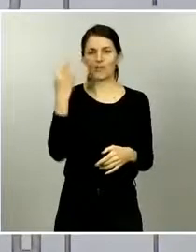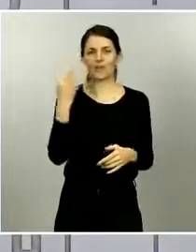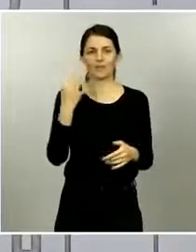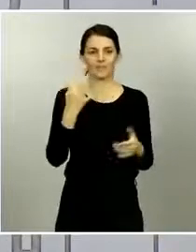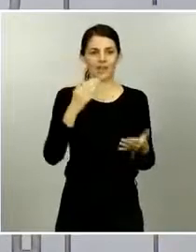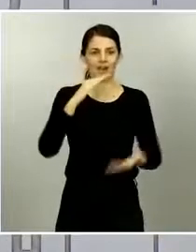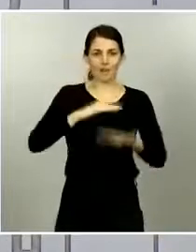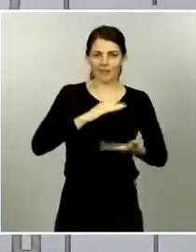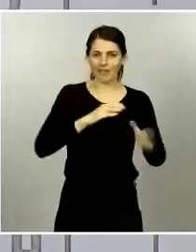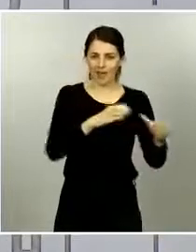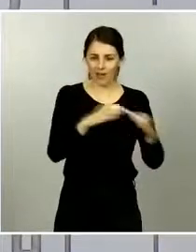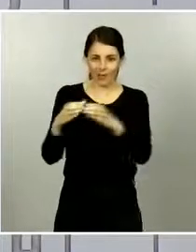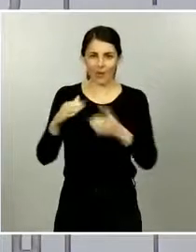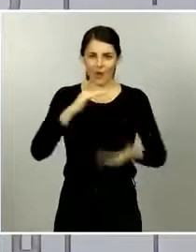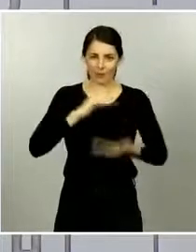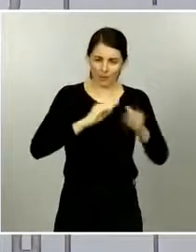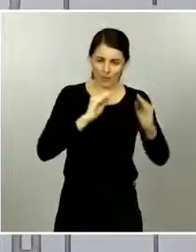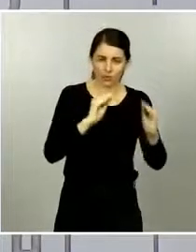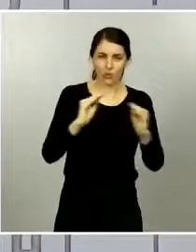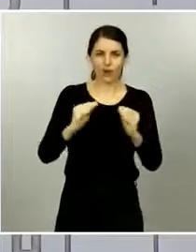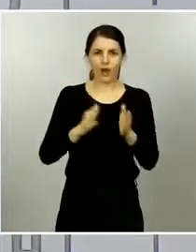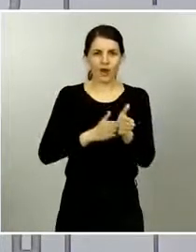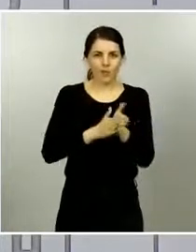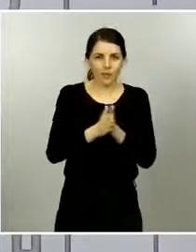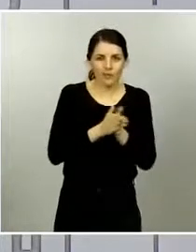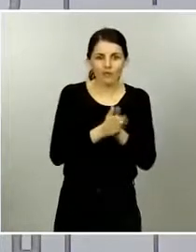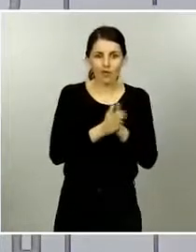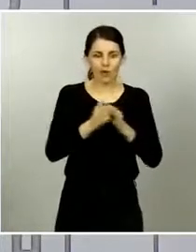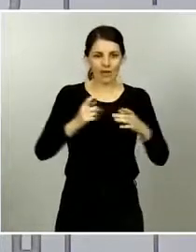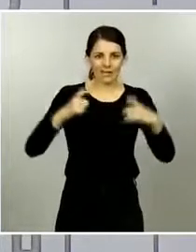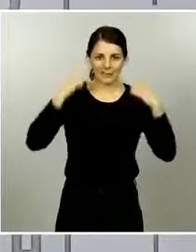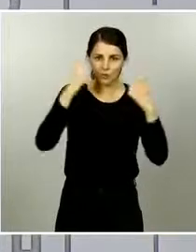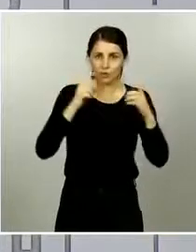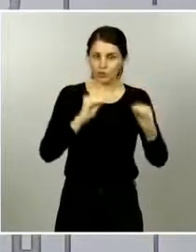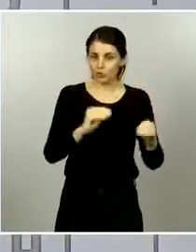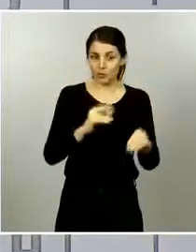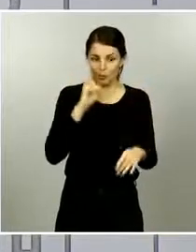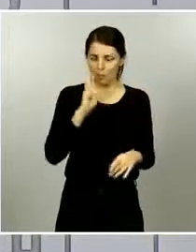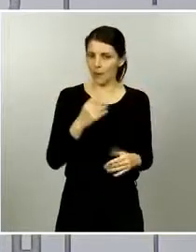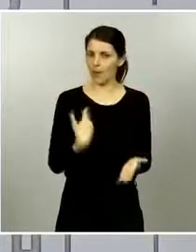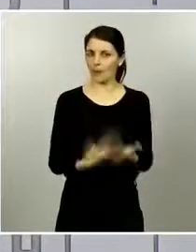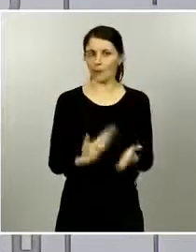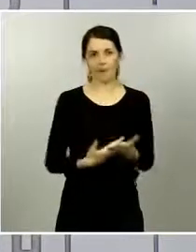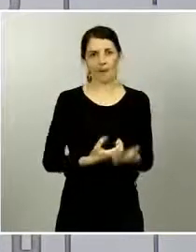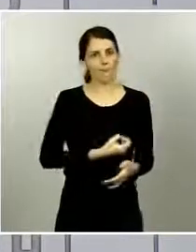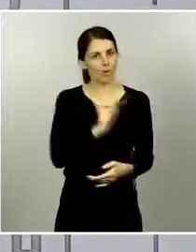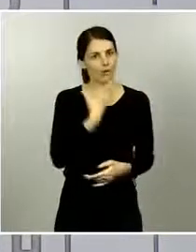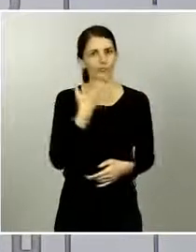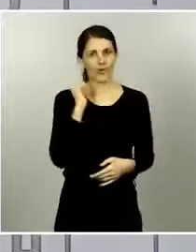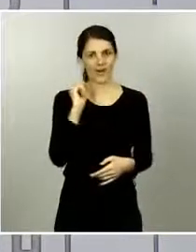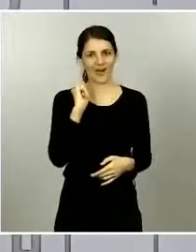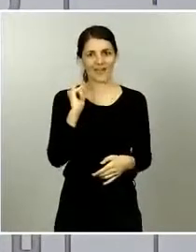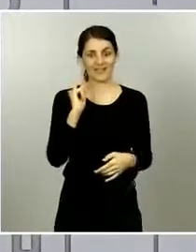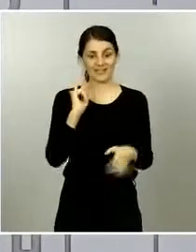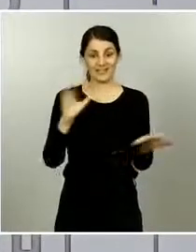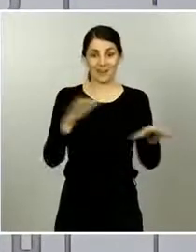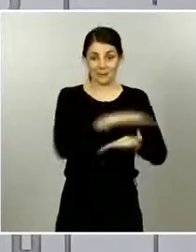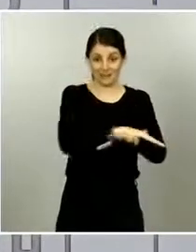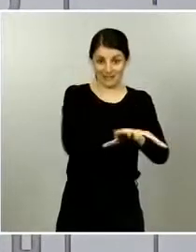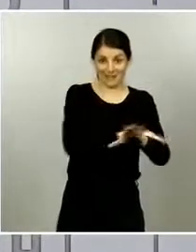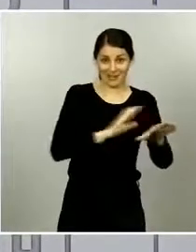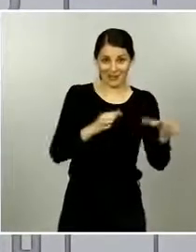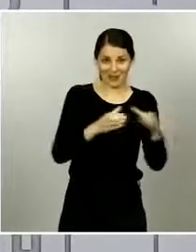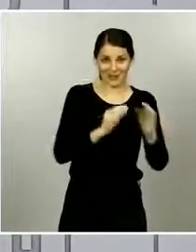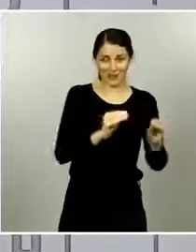incluso a mí me sorprende la capacidad la motivación y el esfuerzo que están poniendo lo que